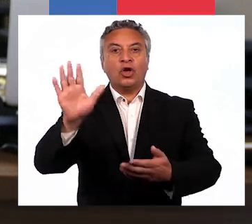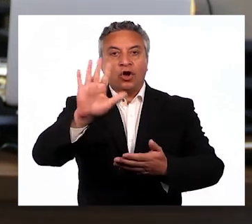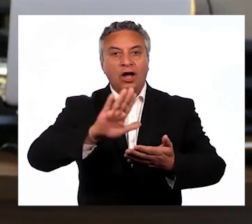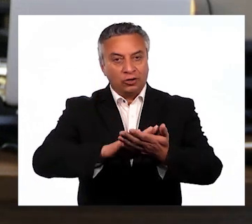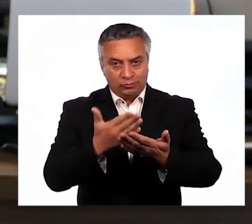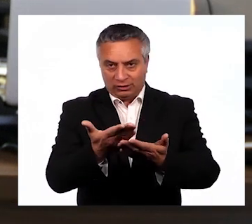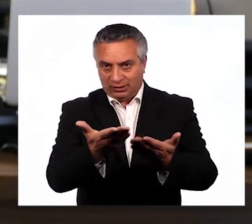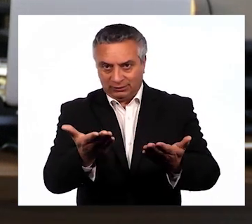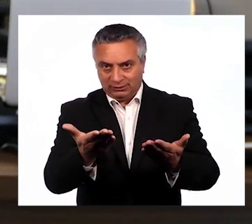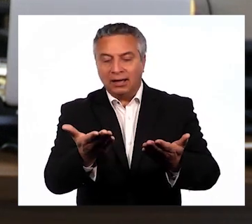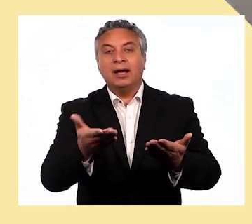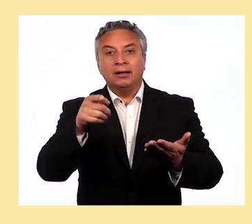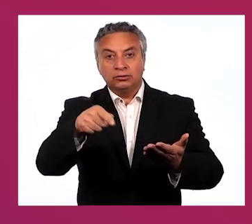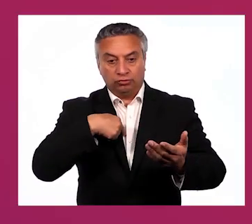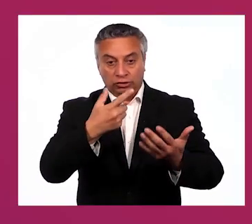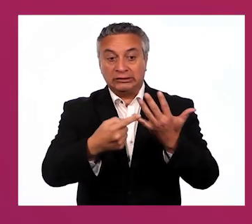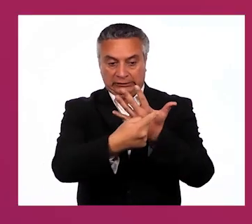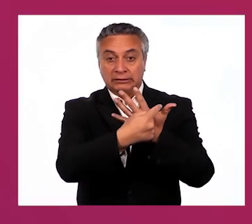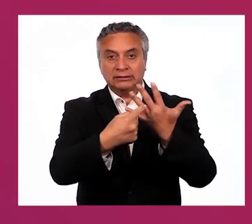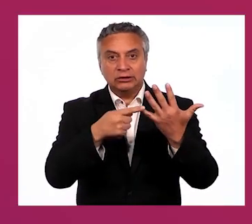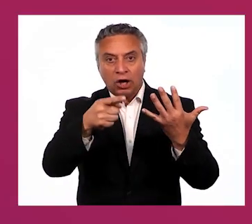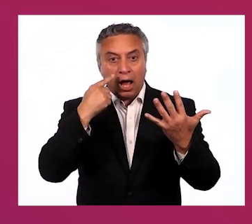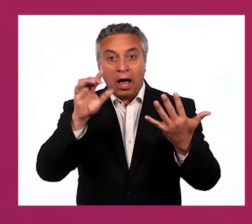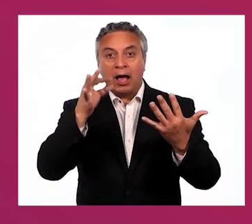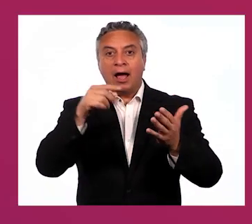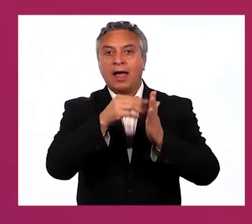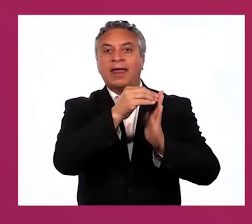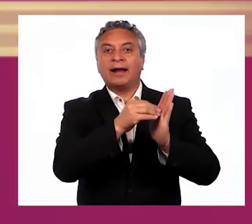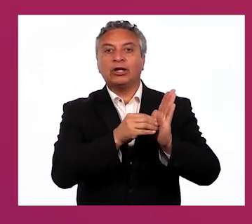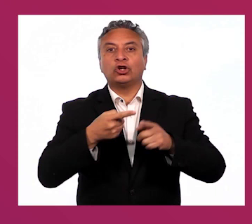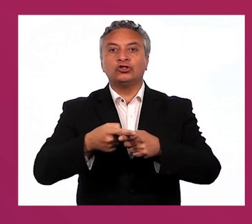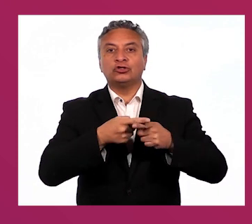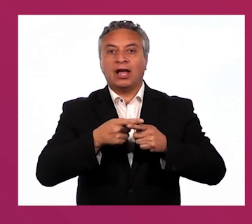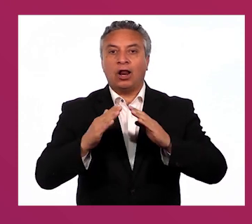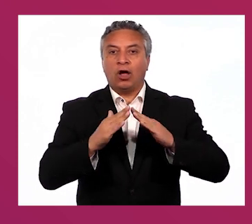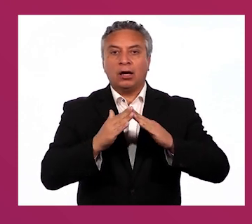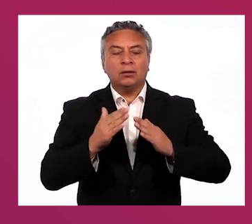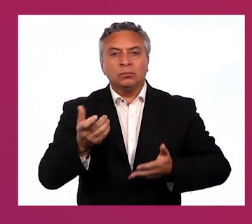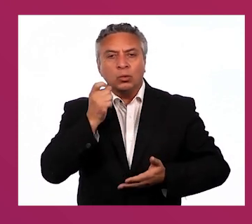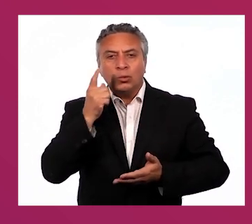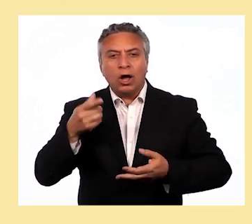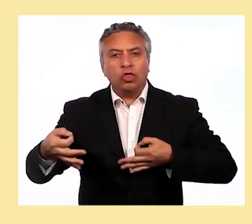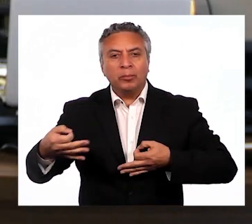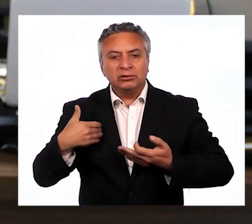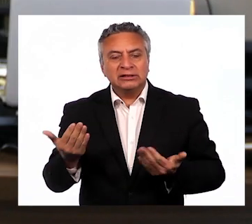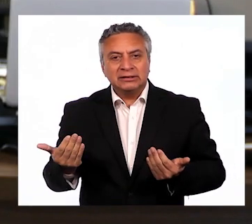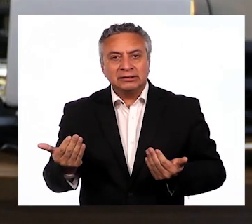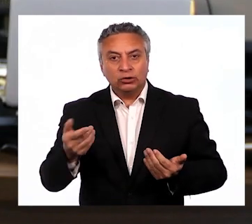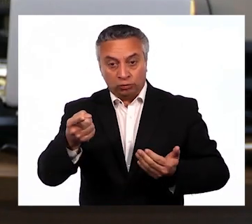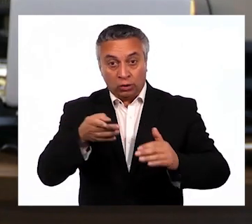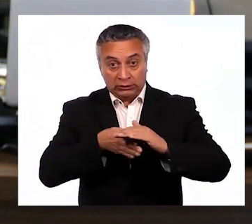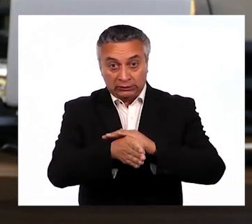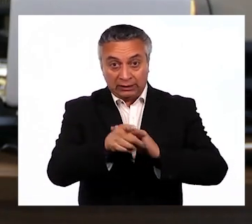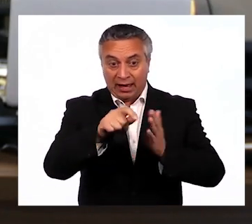Hola, ¿cómo estás? Te invito a conocer 5 claves del Registro Social de Hogares. ¿Qué documentos necesito? Para